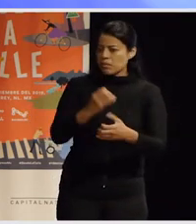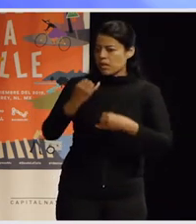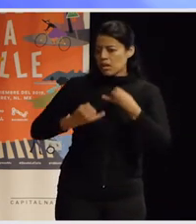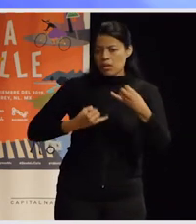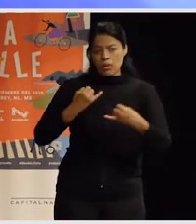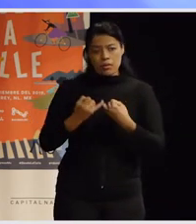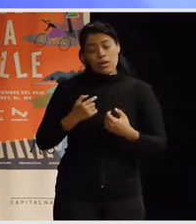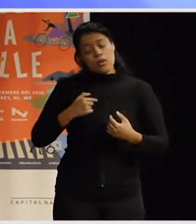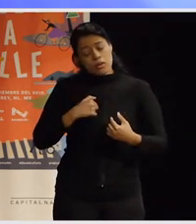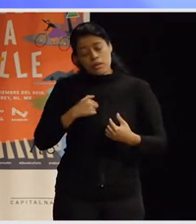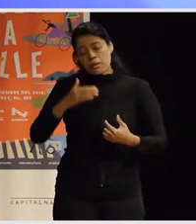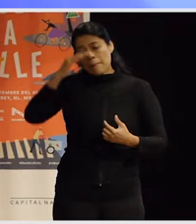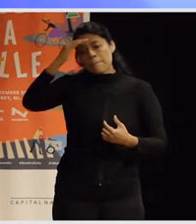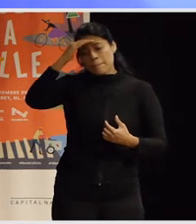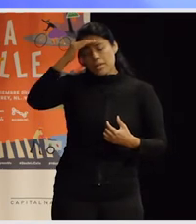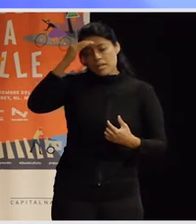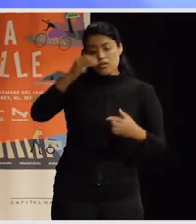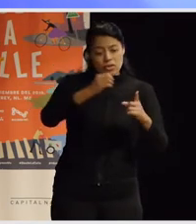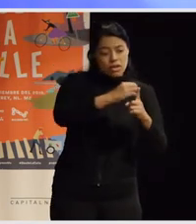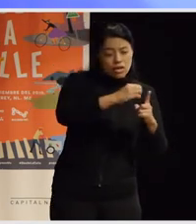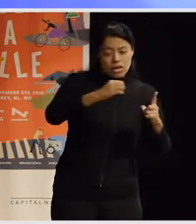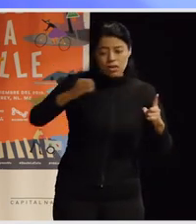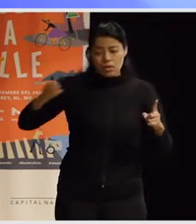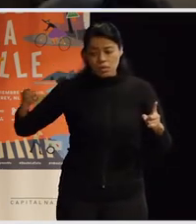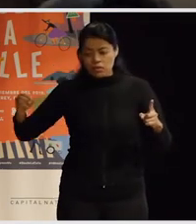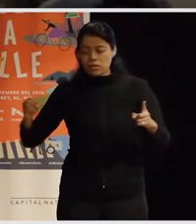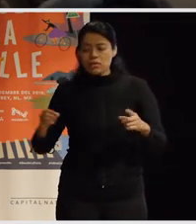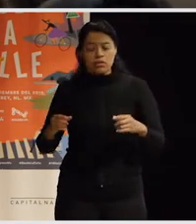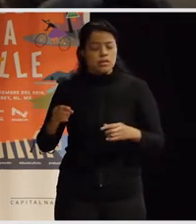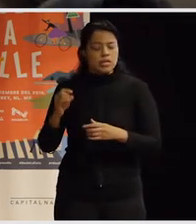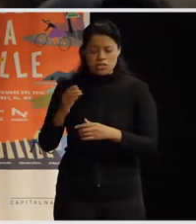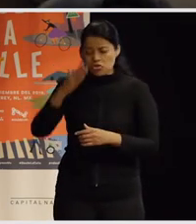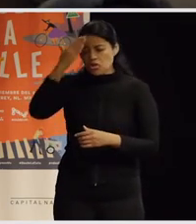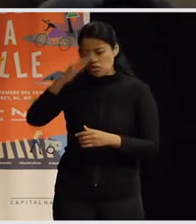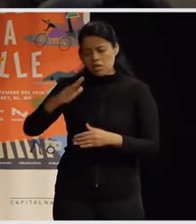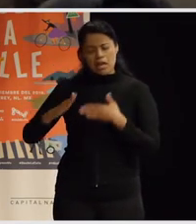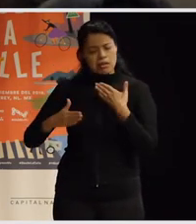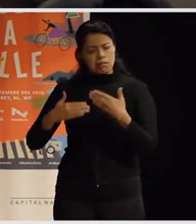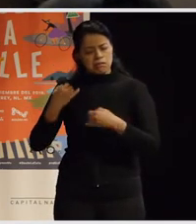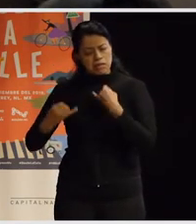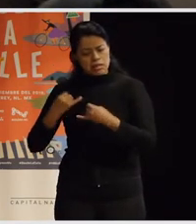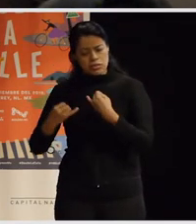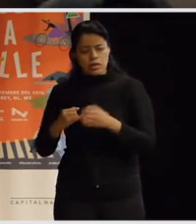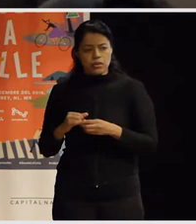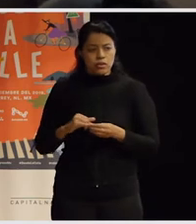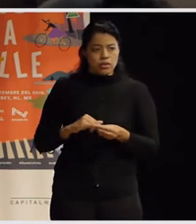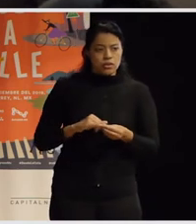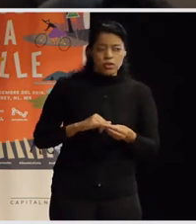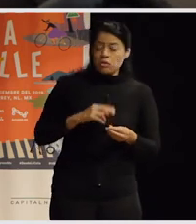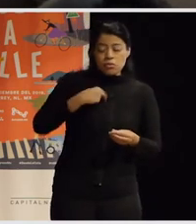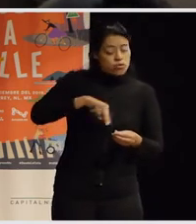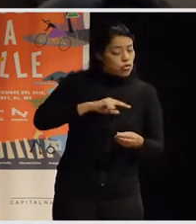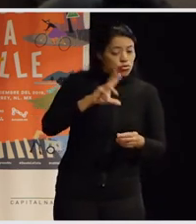pienso también que los procesos organizativos pues son lúdicos, creo que no nos la pasamos nosotras jugando en la calle porque tenemos que